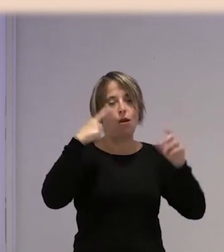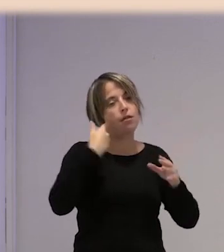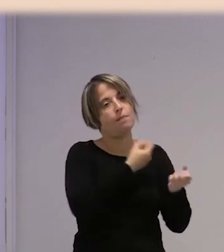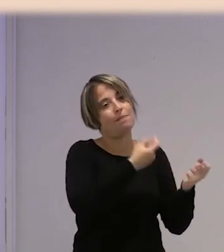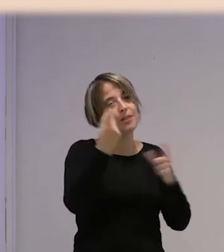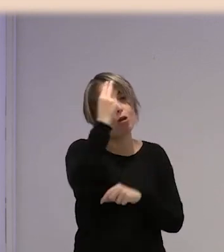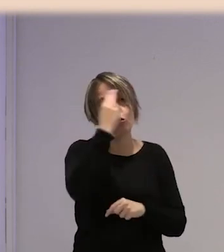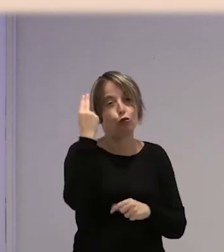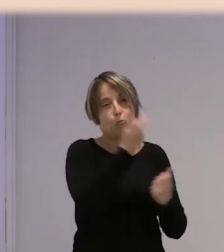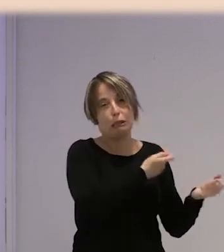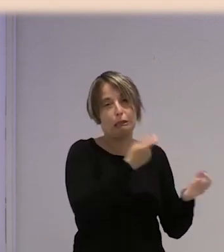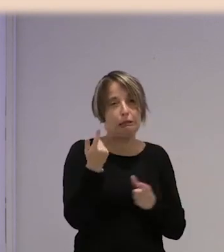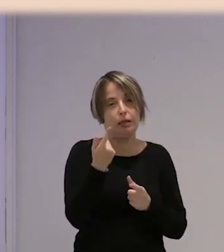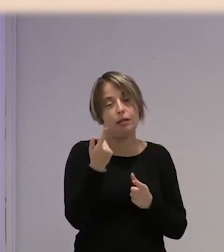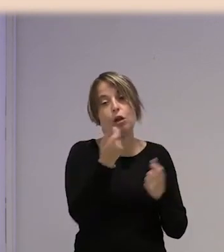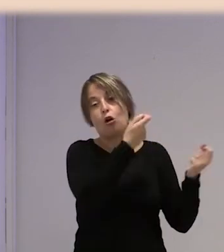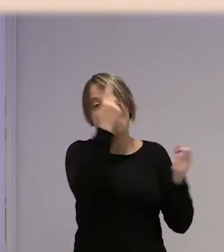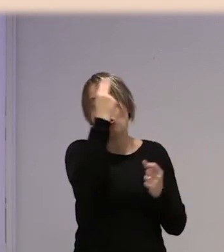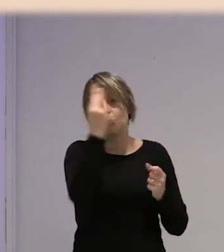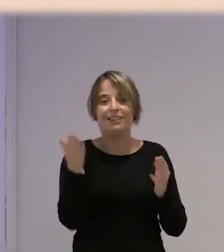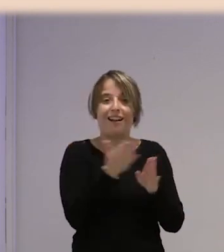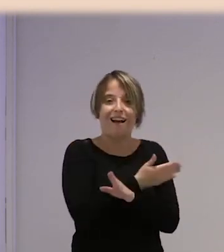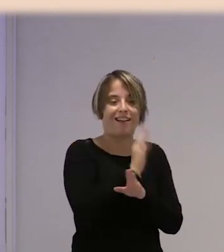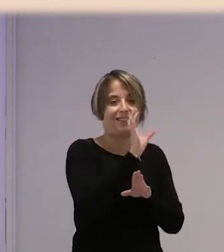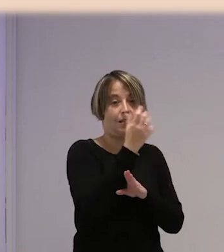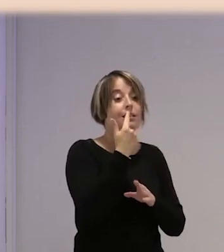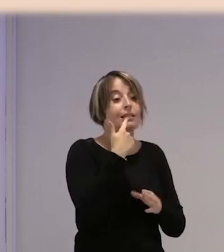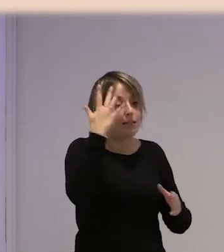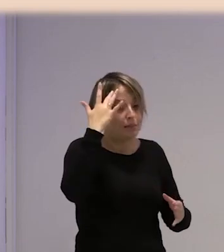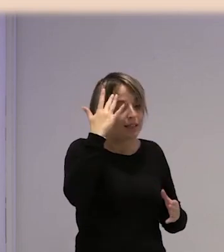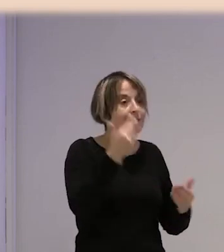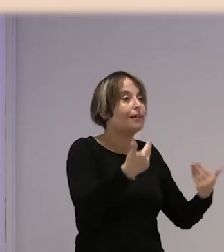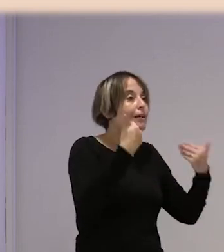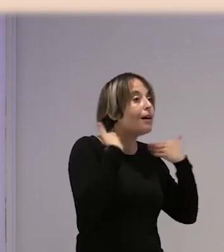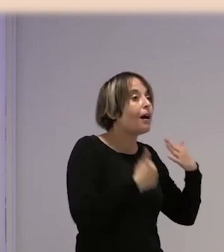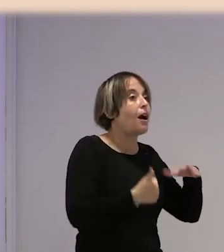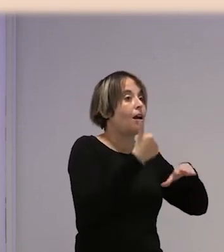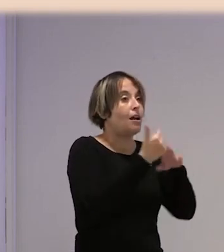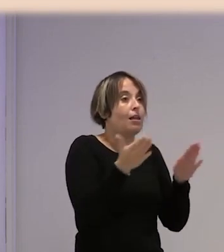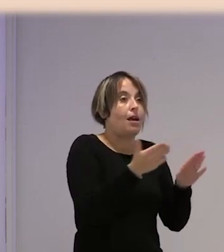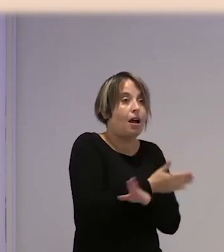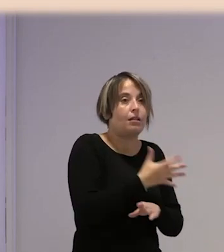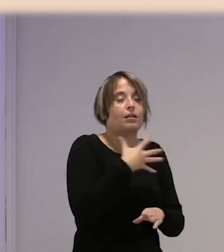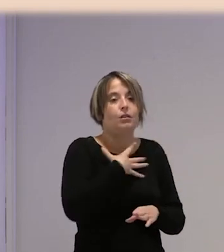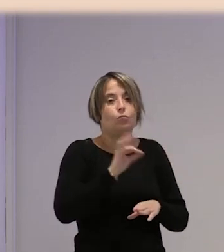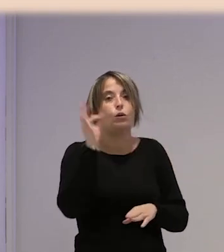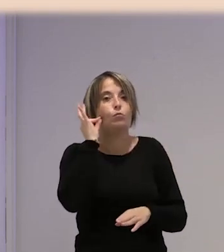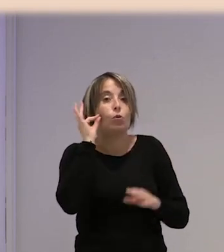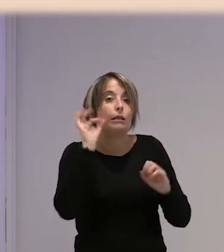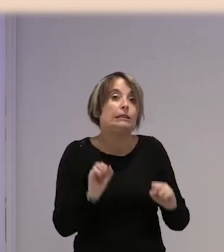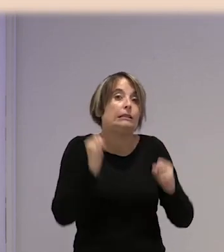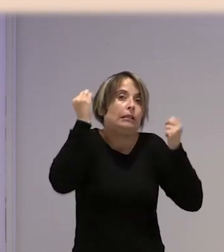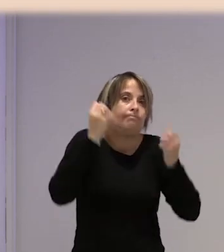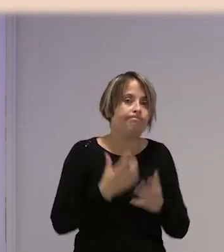hospital, antes de llegar al hospital falleció la misma ambulancia. Digo yo, si hubieran avisado a la encargada con tiempo, podrían haberla salvado, ¿no?